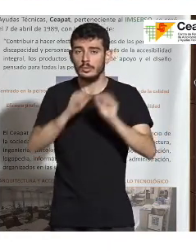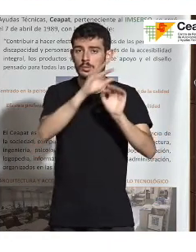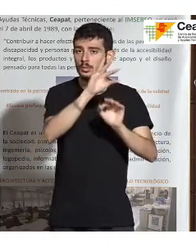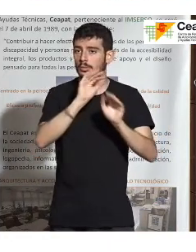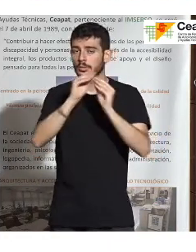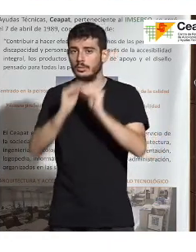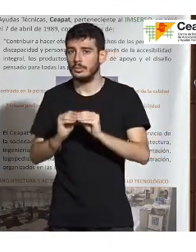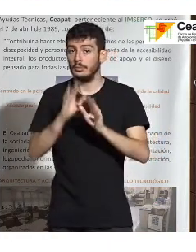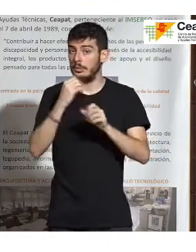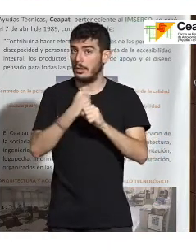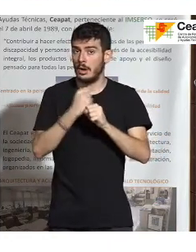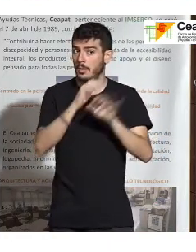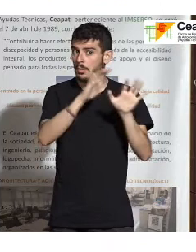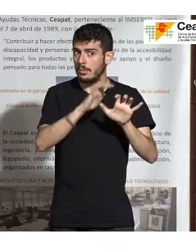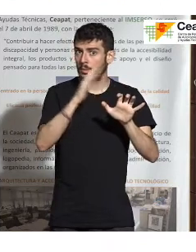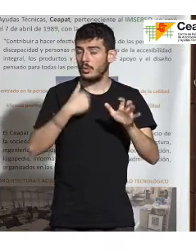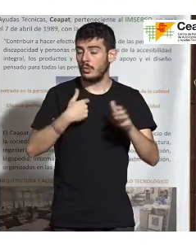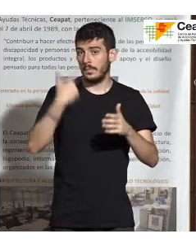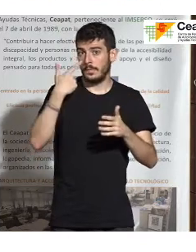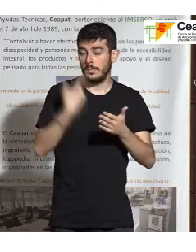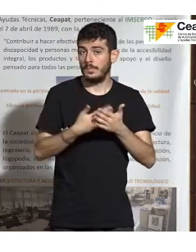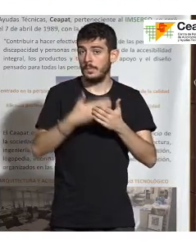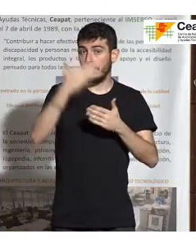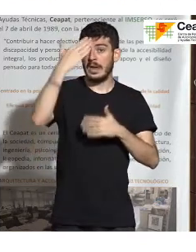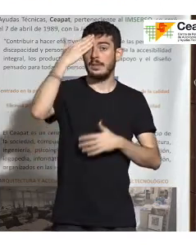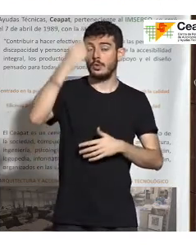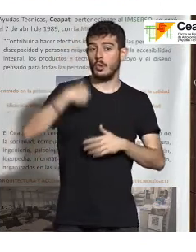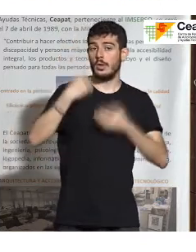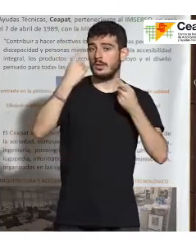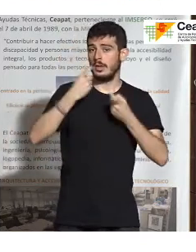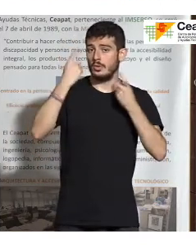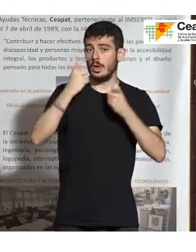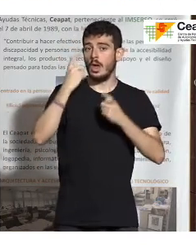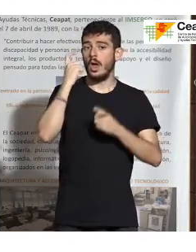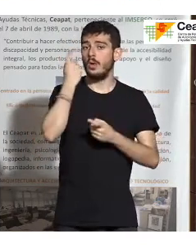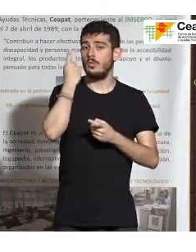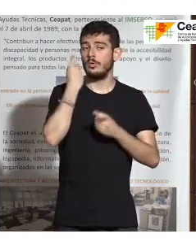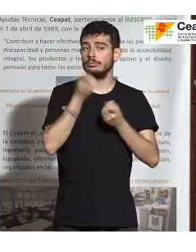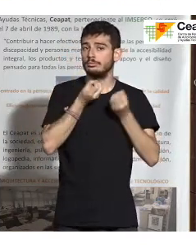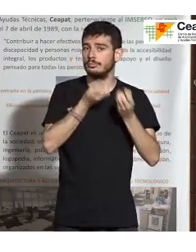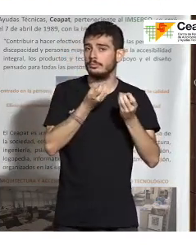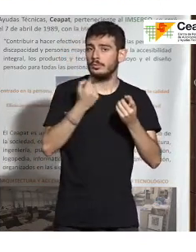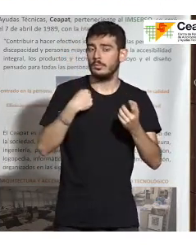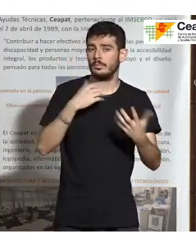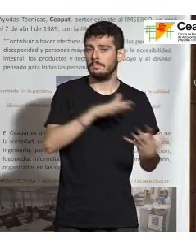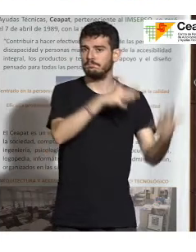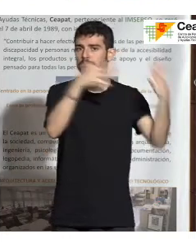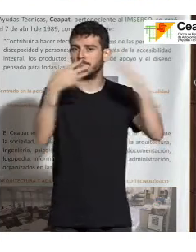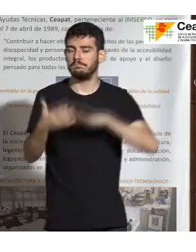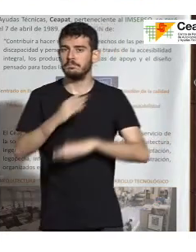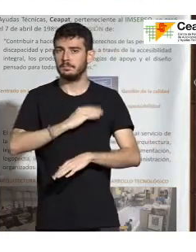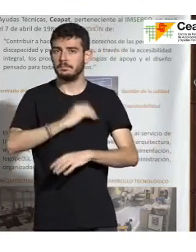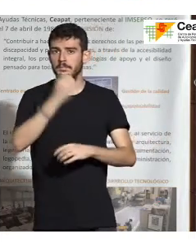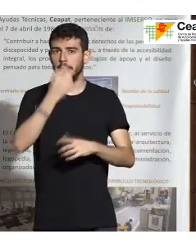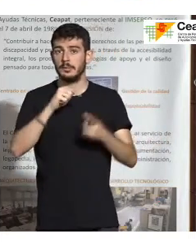he comprobado cómo de bien funcionan esos principios que intento transmitirle a los alumnos. Pues yo creo que han funcionado bastante bien. Luego teníamos